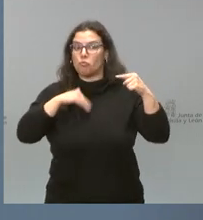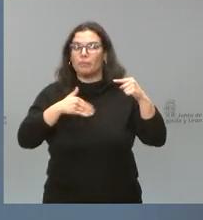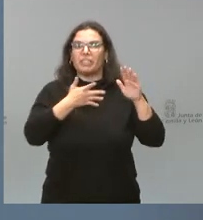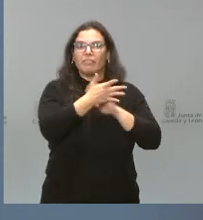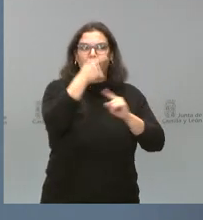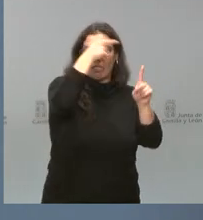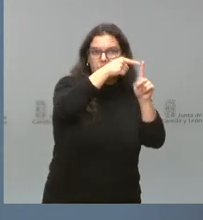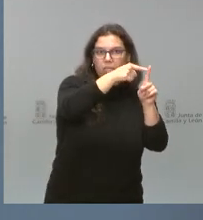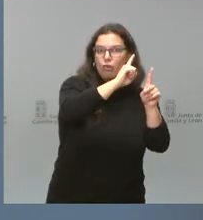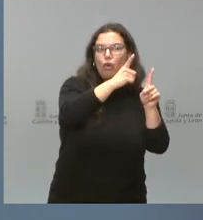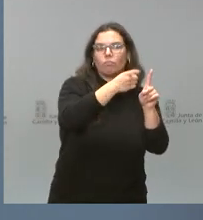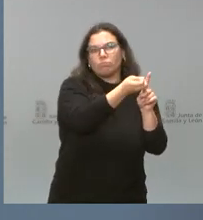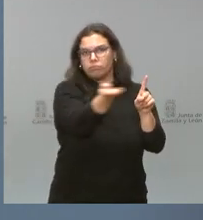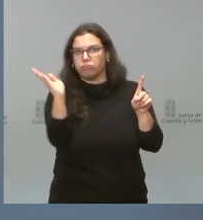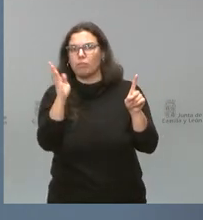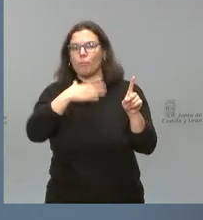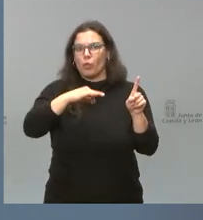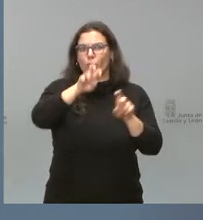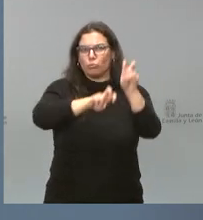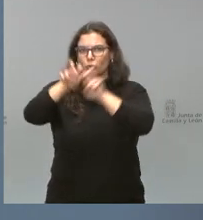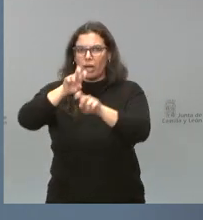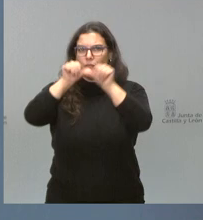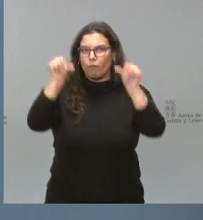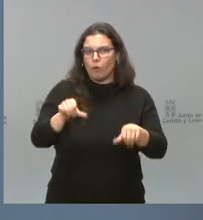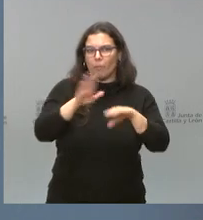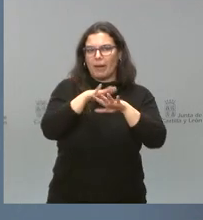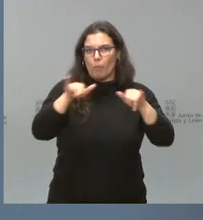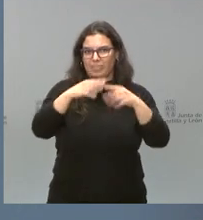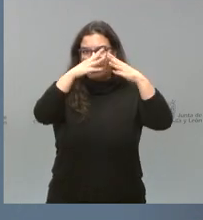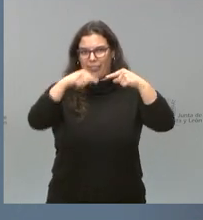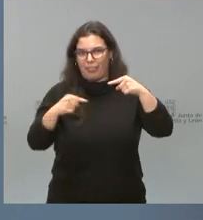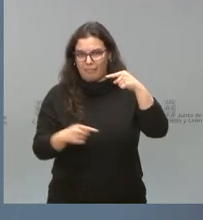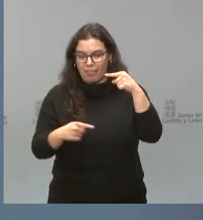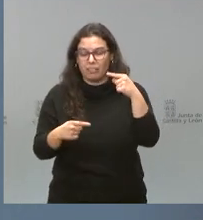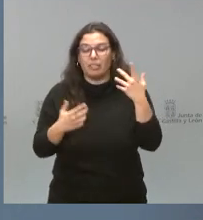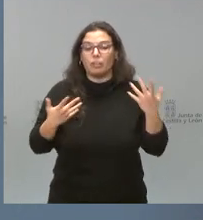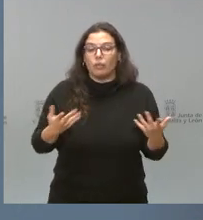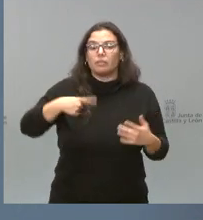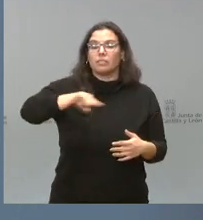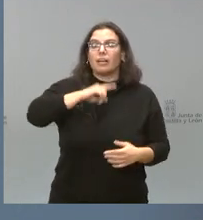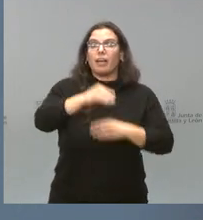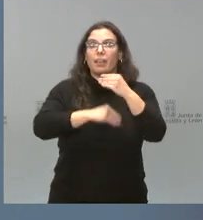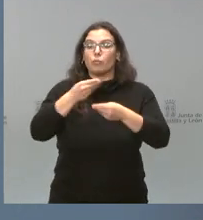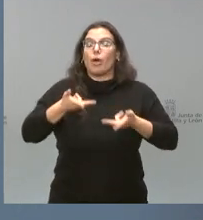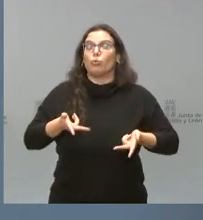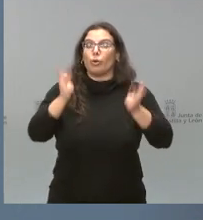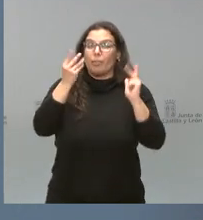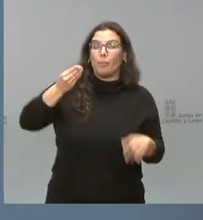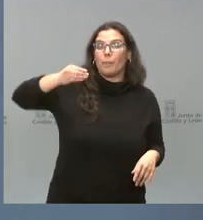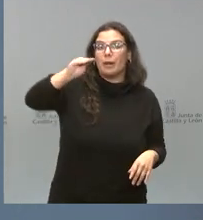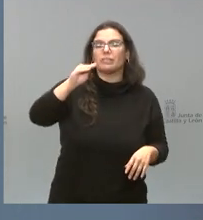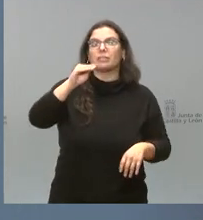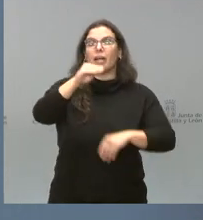que son distintas de ese fondo de liquidez autonómico. Y lo que hacemos en esta ocasión es una autorización adicional que se